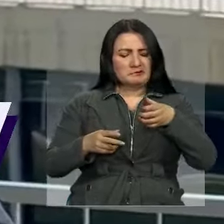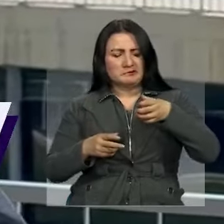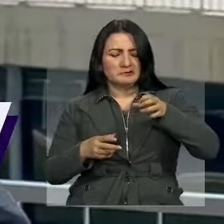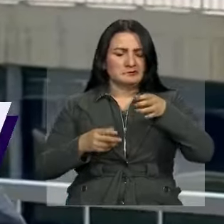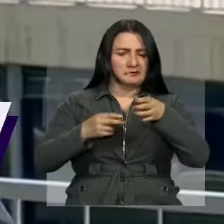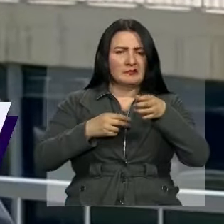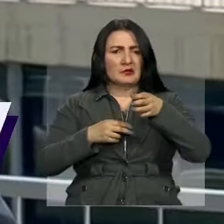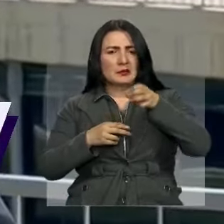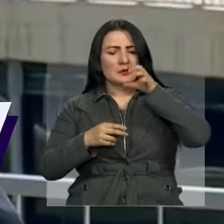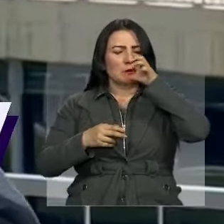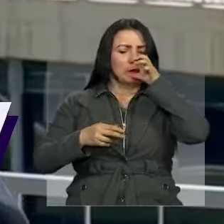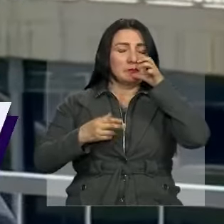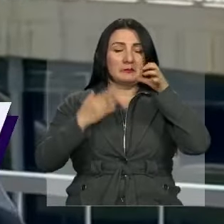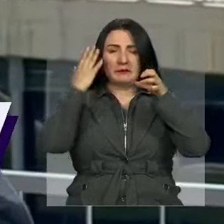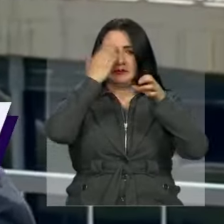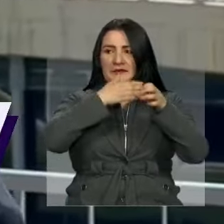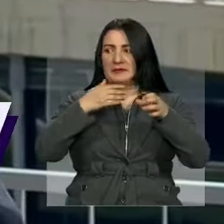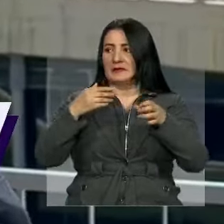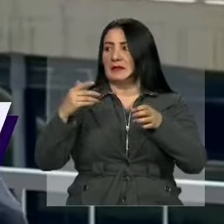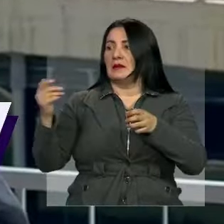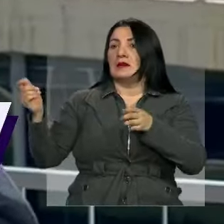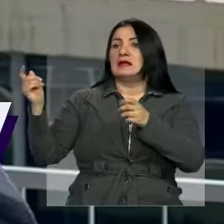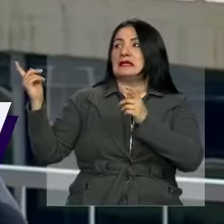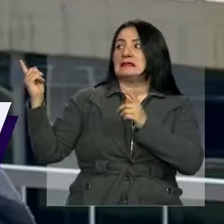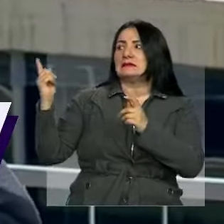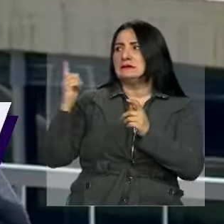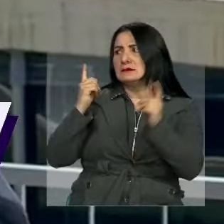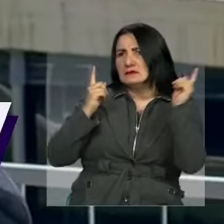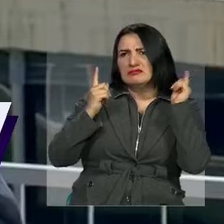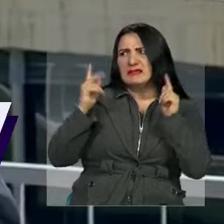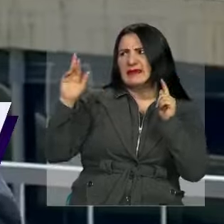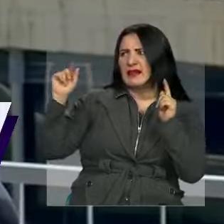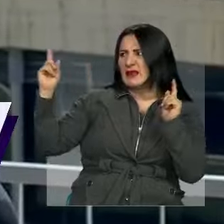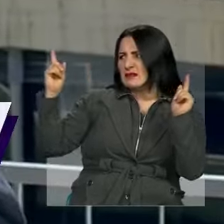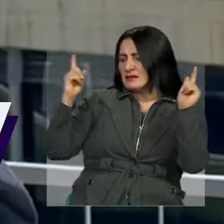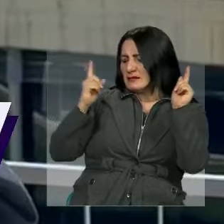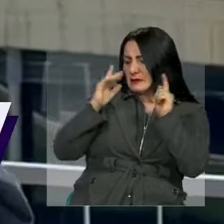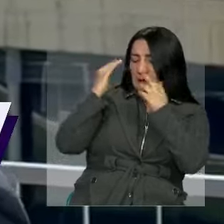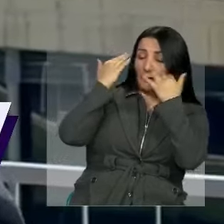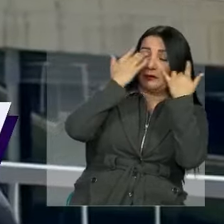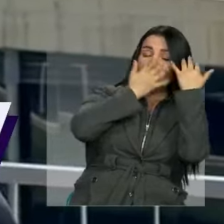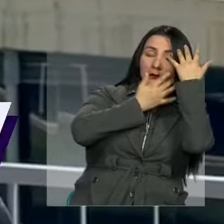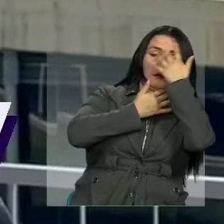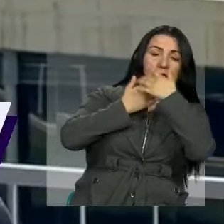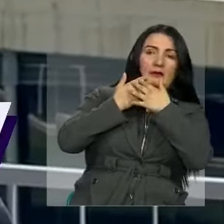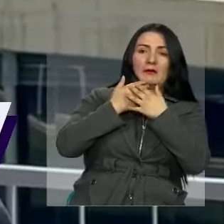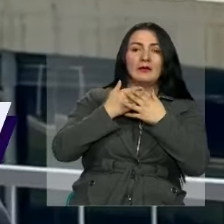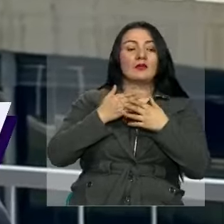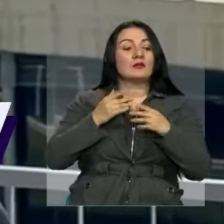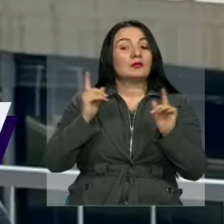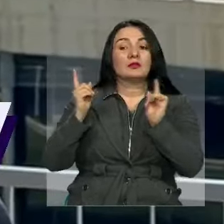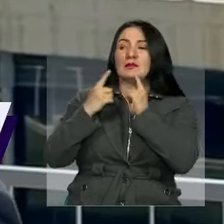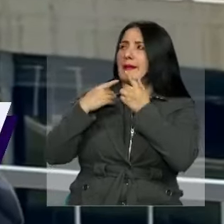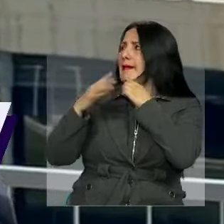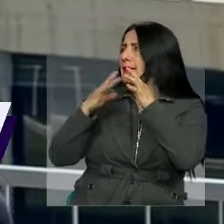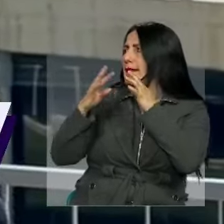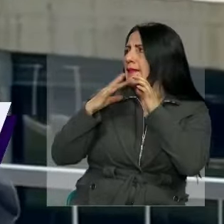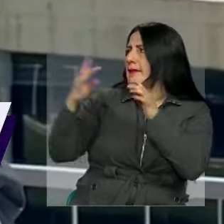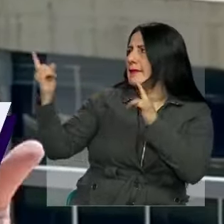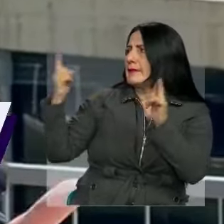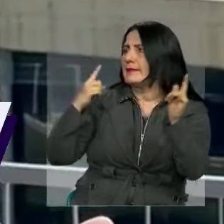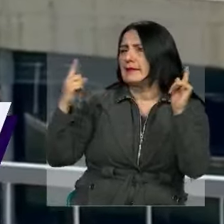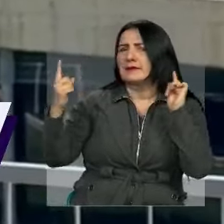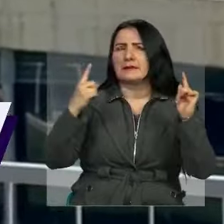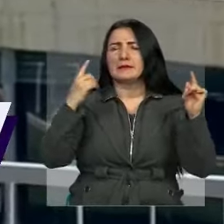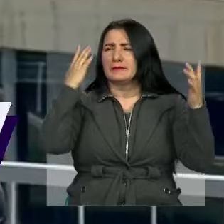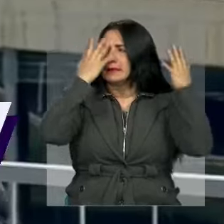manos. No dejarnos acercar de ciertas personas que son raras o sospechosas, que nos intentan generar conversación o que no